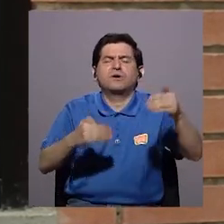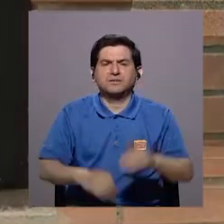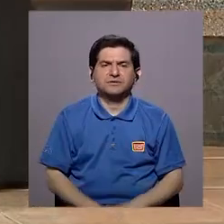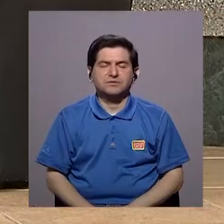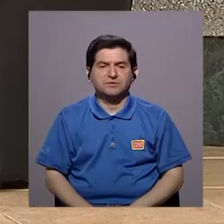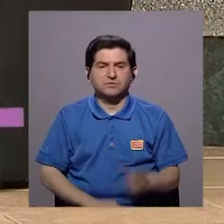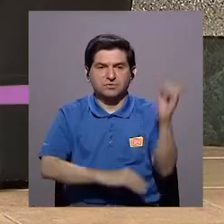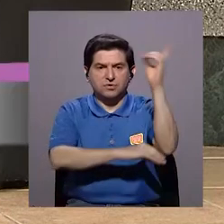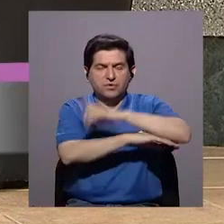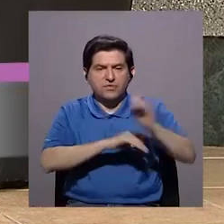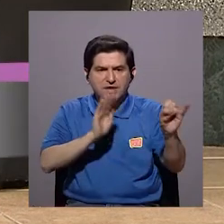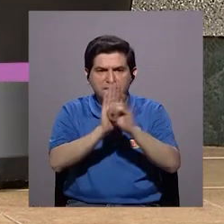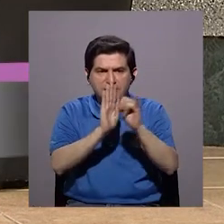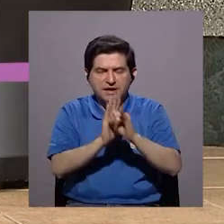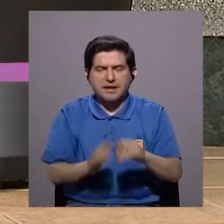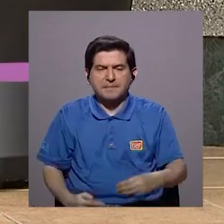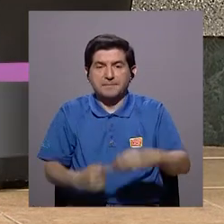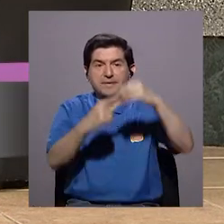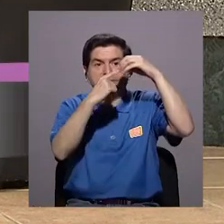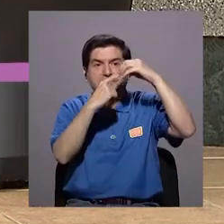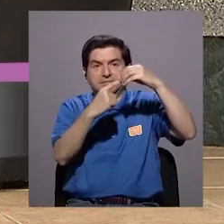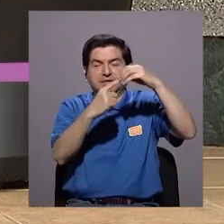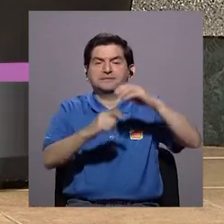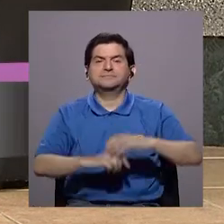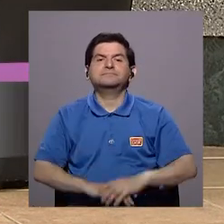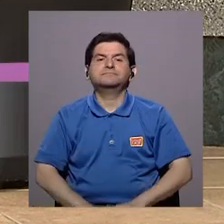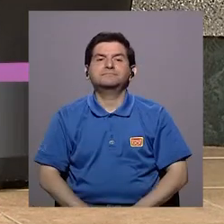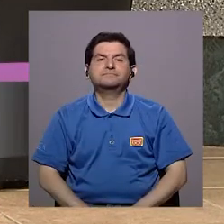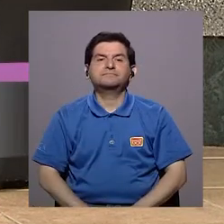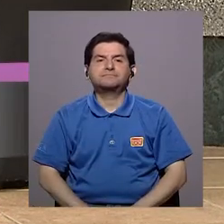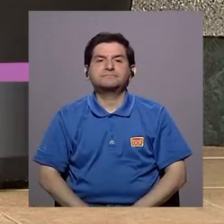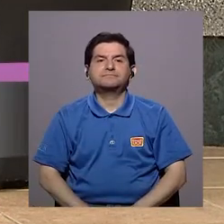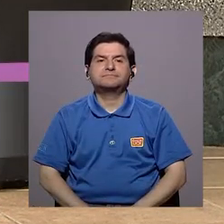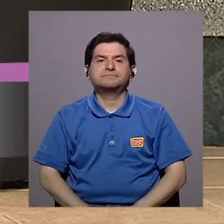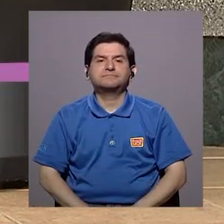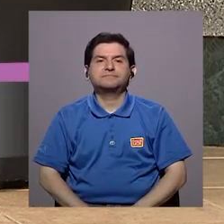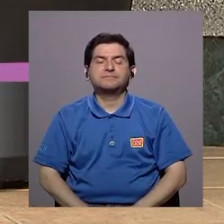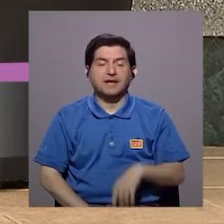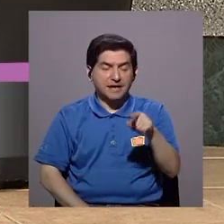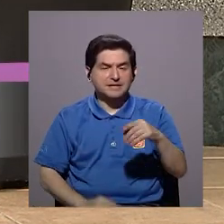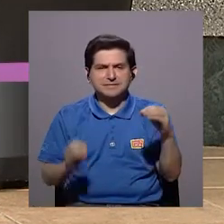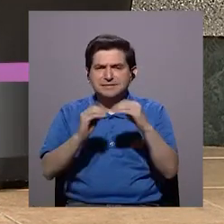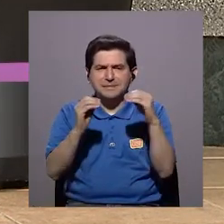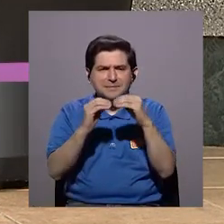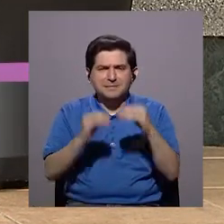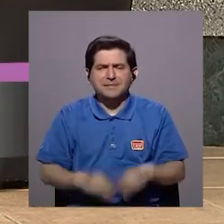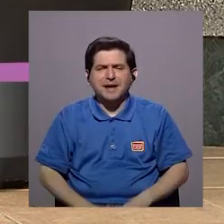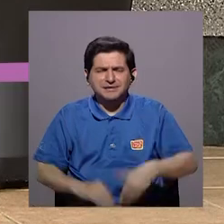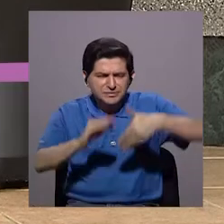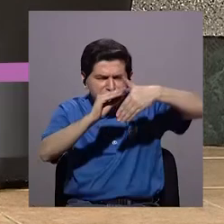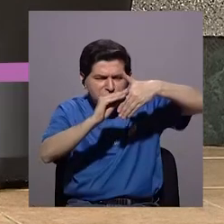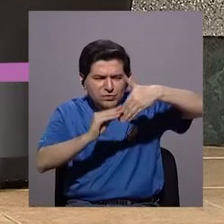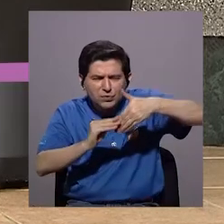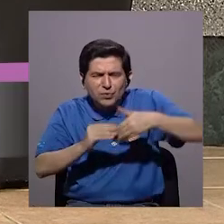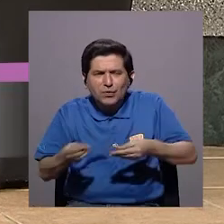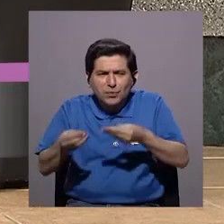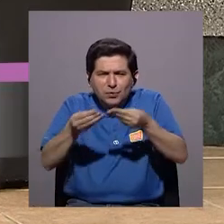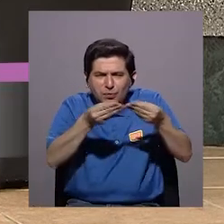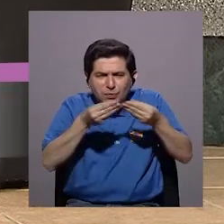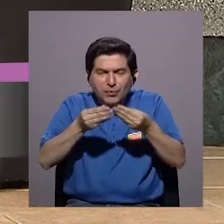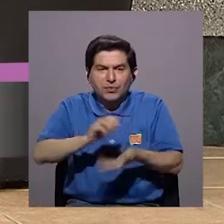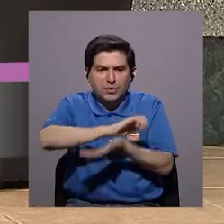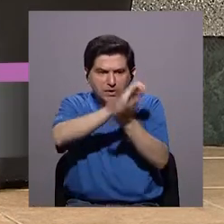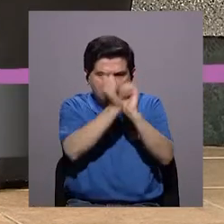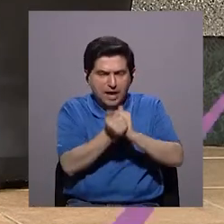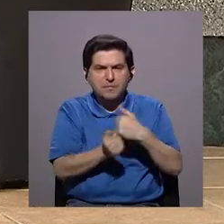¿cuándo? El día de identificación del día cúspido. Entonces, es que es el día de máxima resbalosidad. Uno va